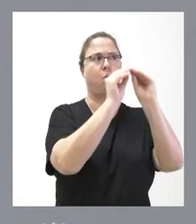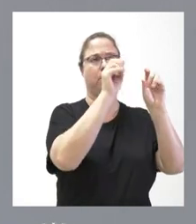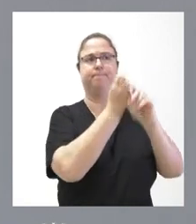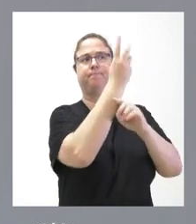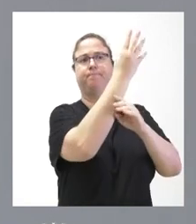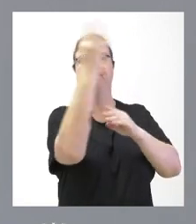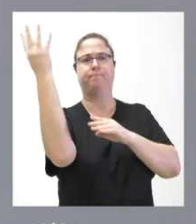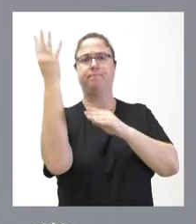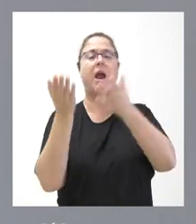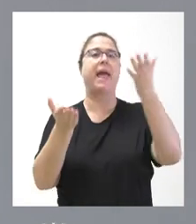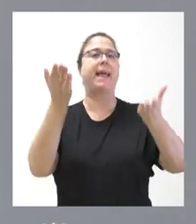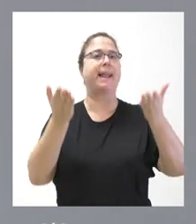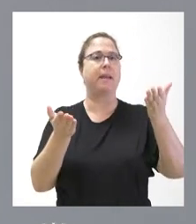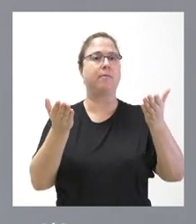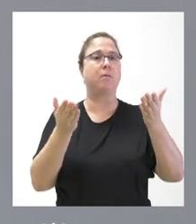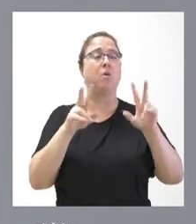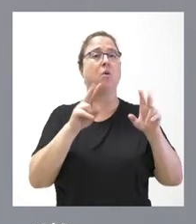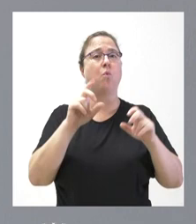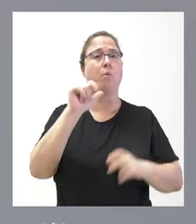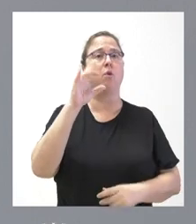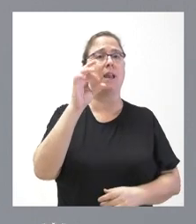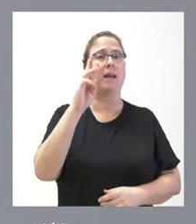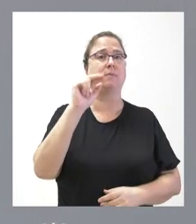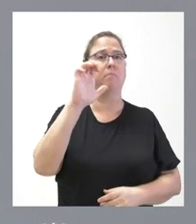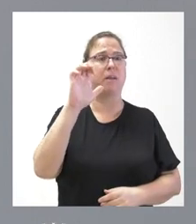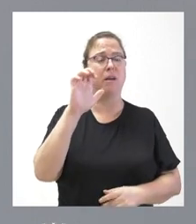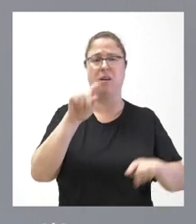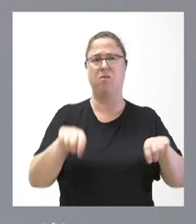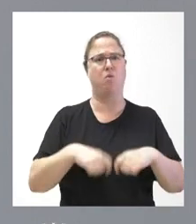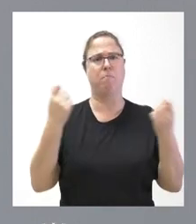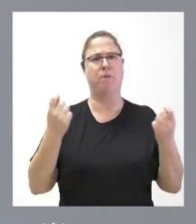y entender que el nuevo LESPRE rompe el punto de equilibrio,